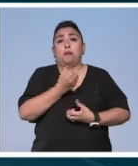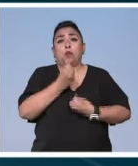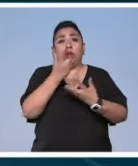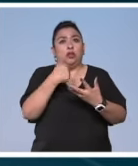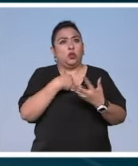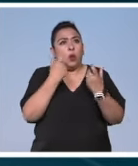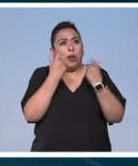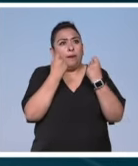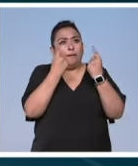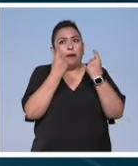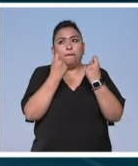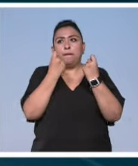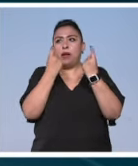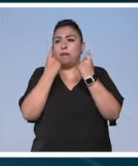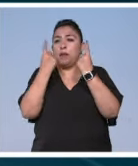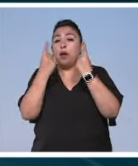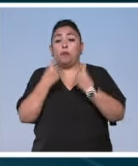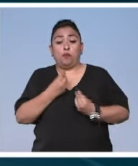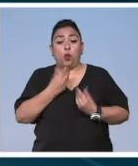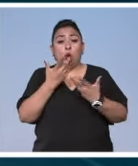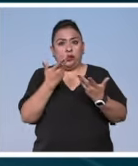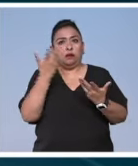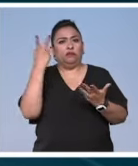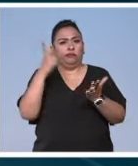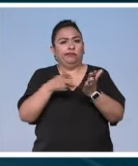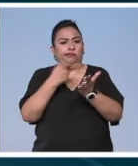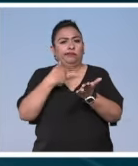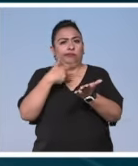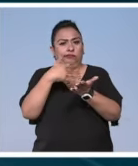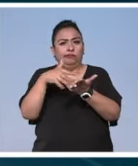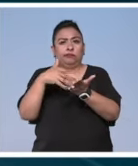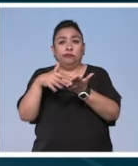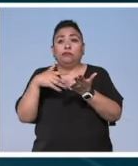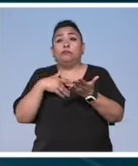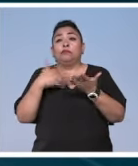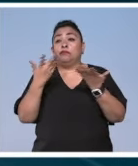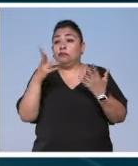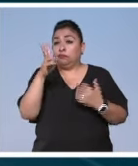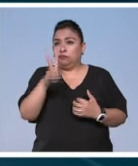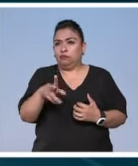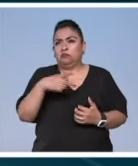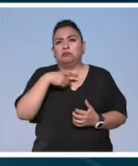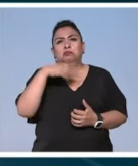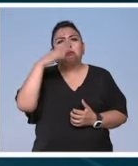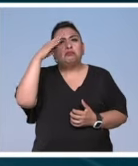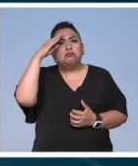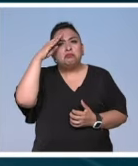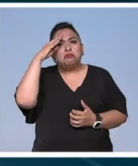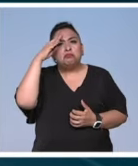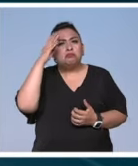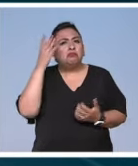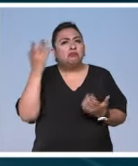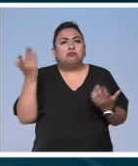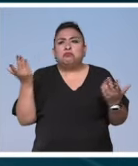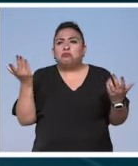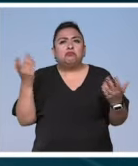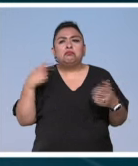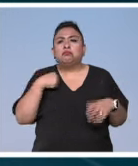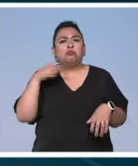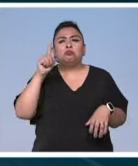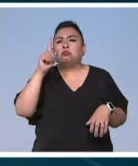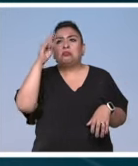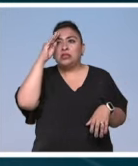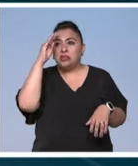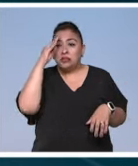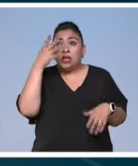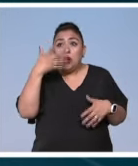muchísimo, poetas a los que he leído. Entonces, la verdad es que pensé que... No pensé que iba a llegar un